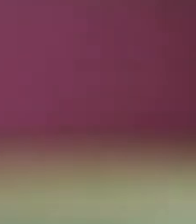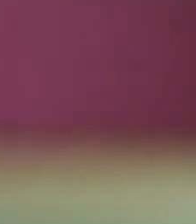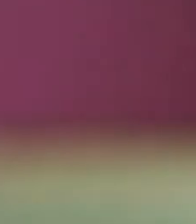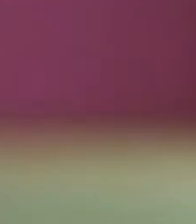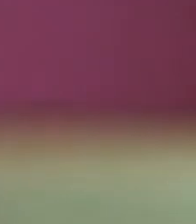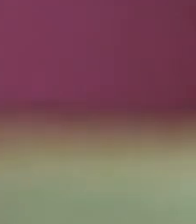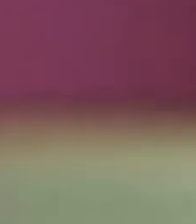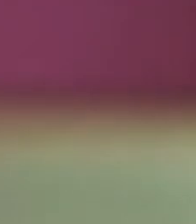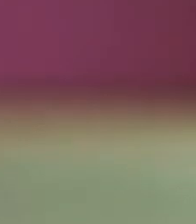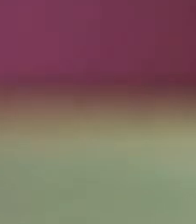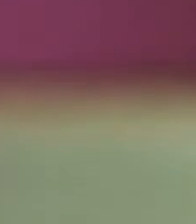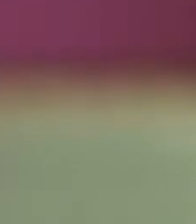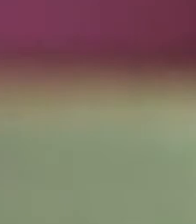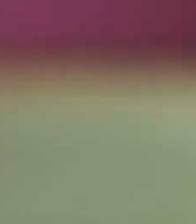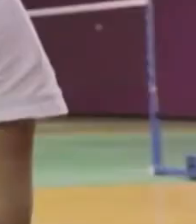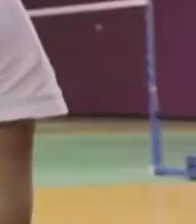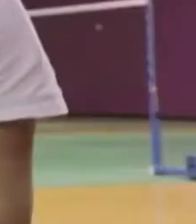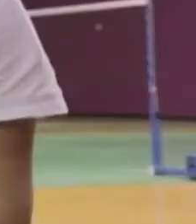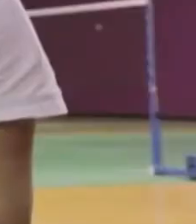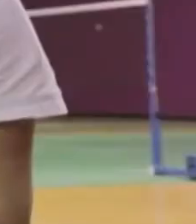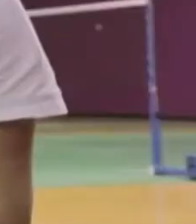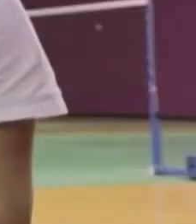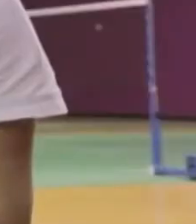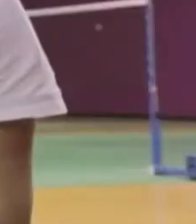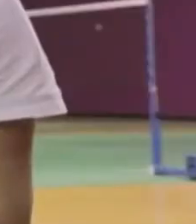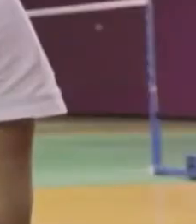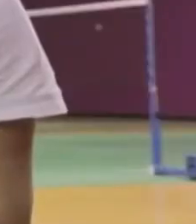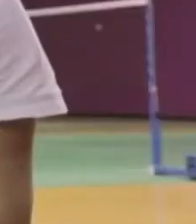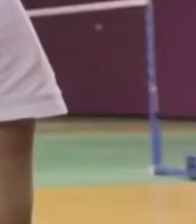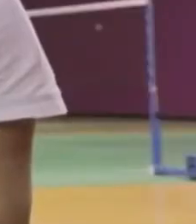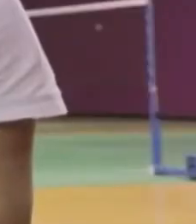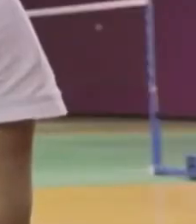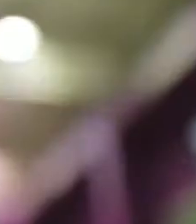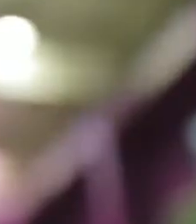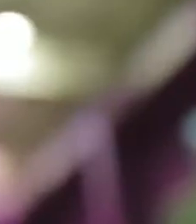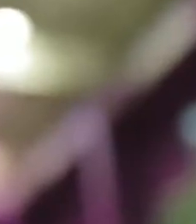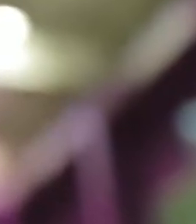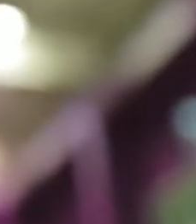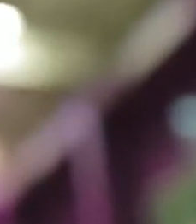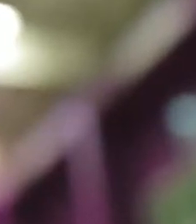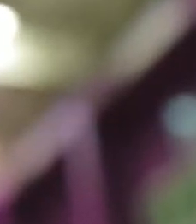de mejorar, he tratado de aceptarme como soy y, pues, ya lo superé.